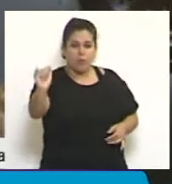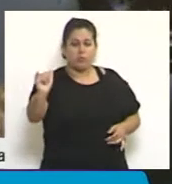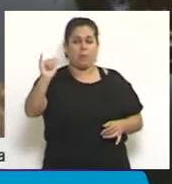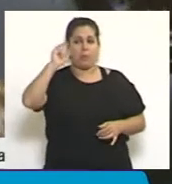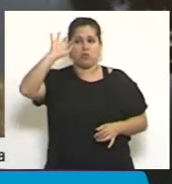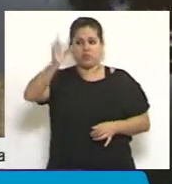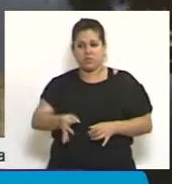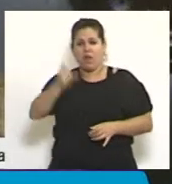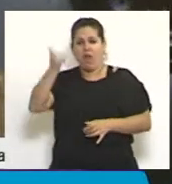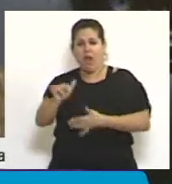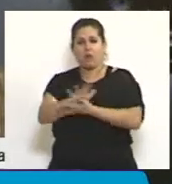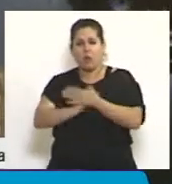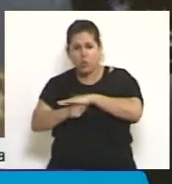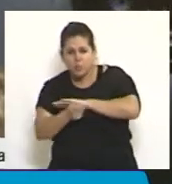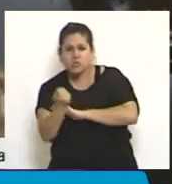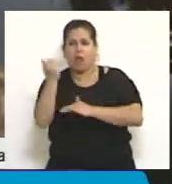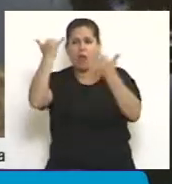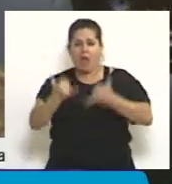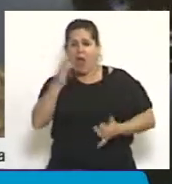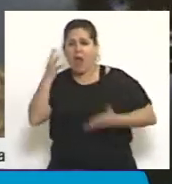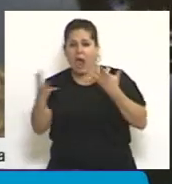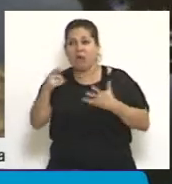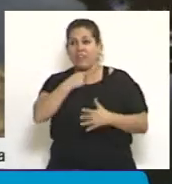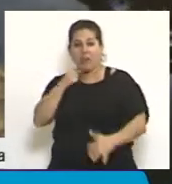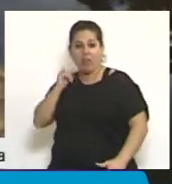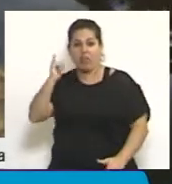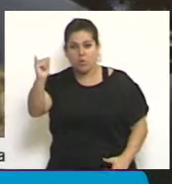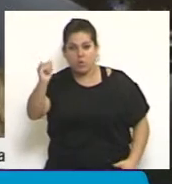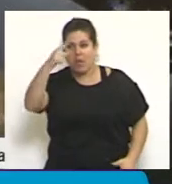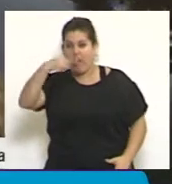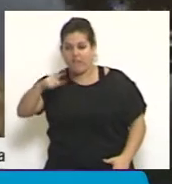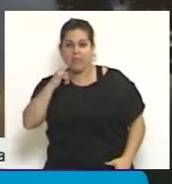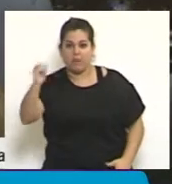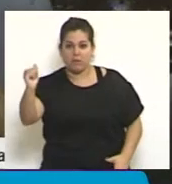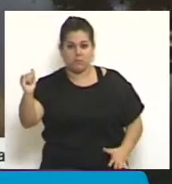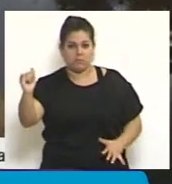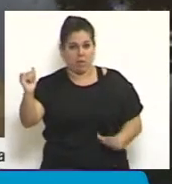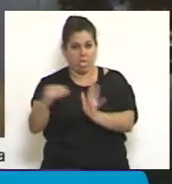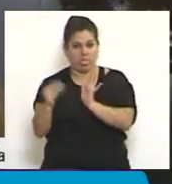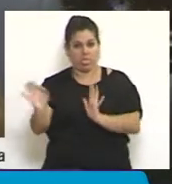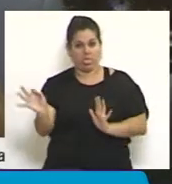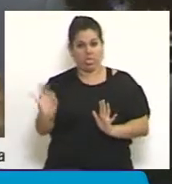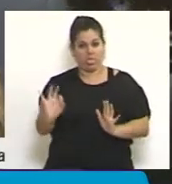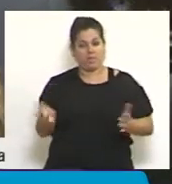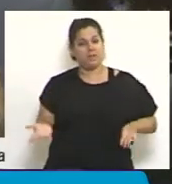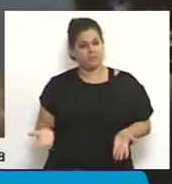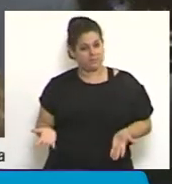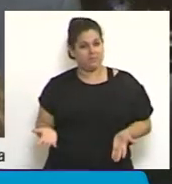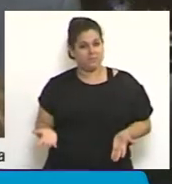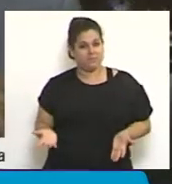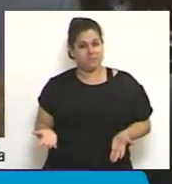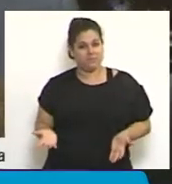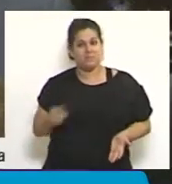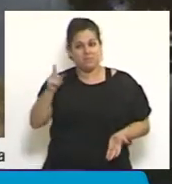conocimiento de un acto de corrupción de este gobierno de turno, resulta que esas denuncias no son tenidas en cuenta, son